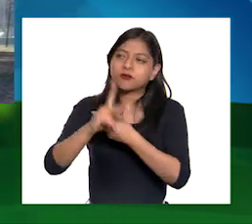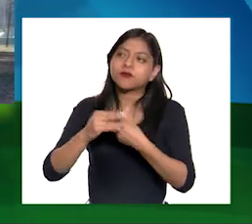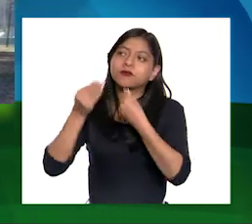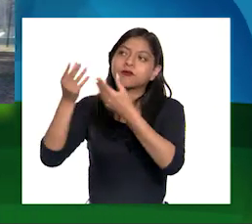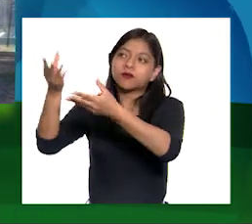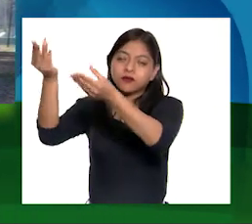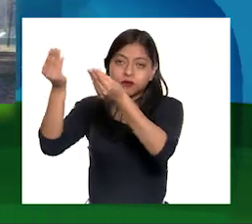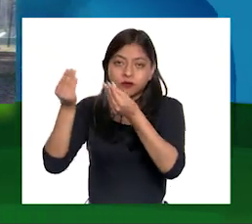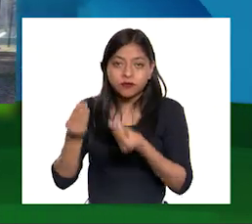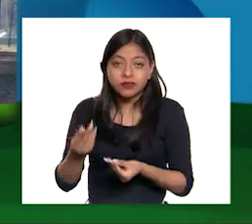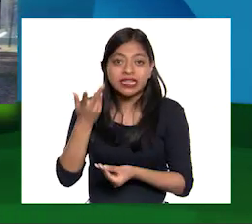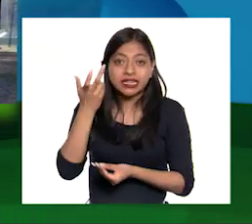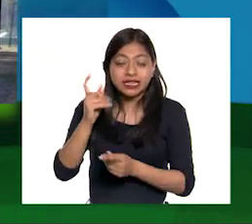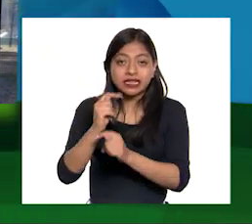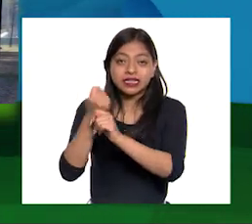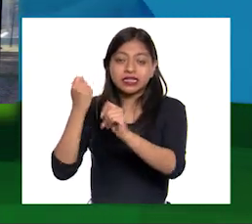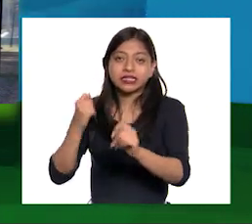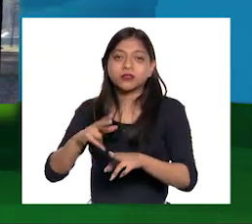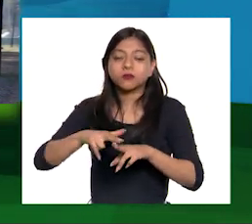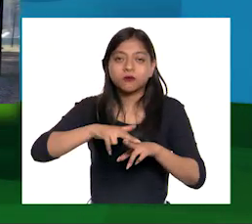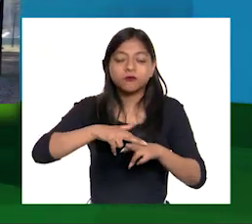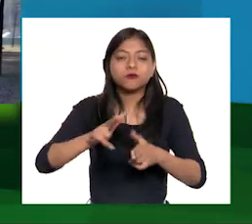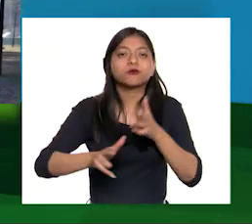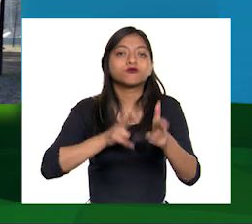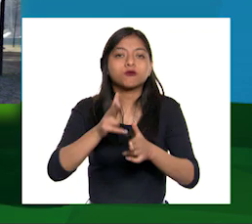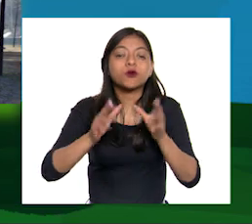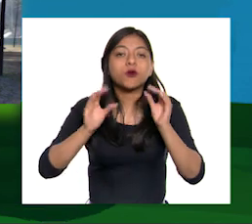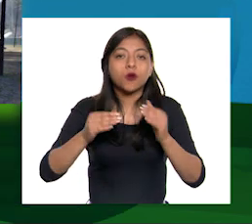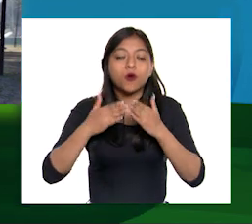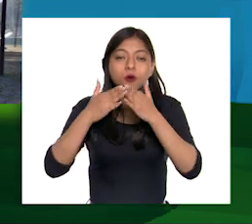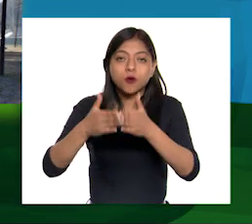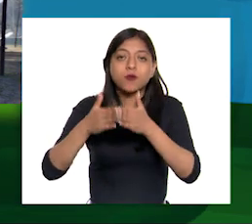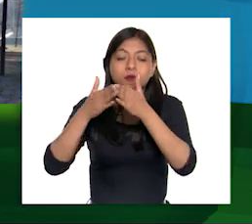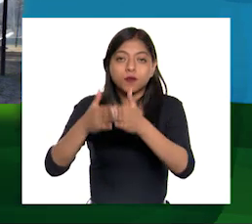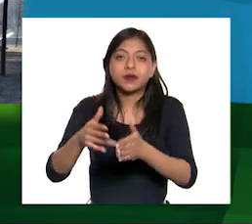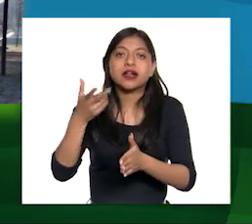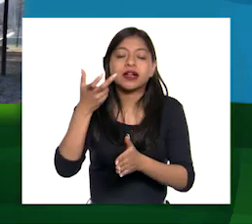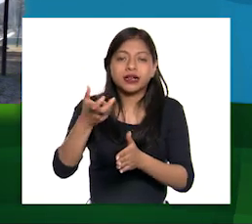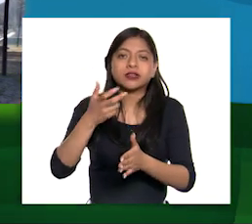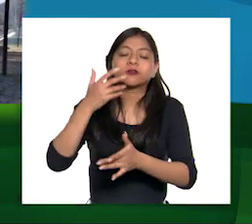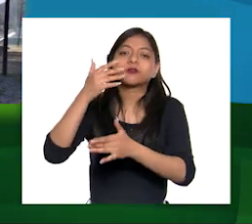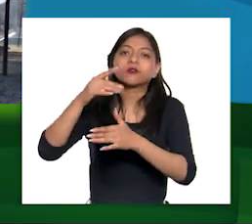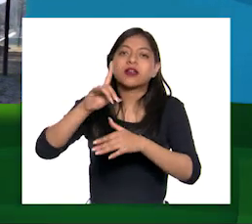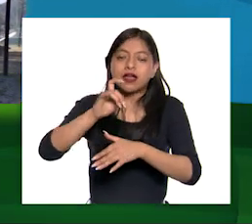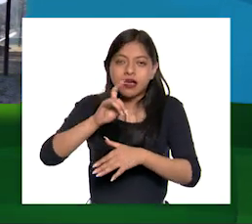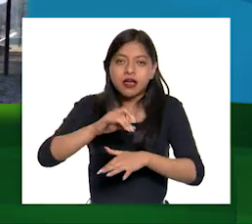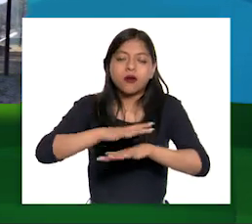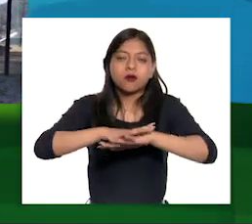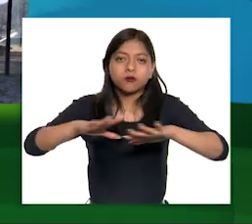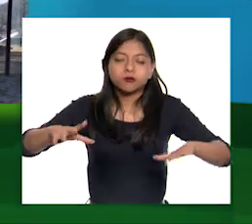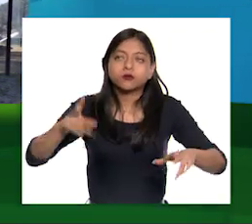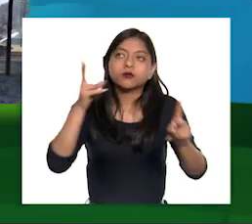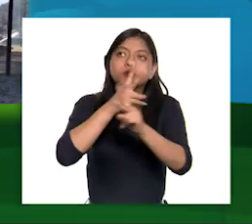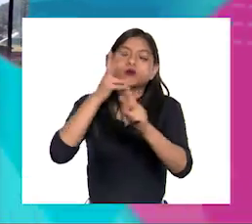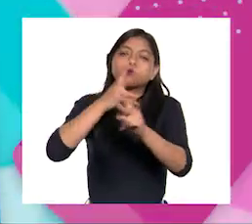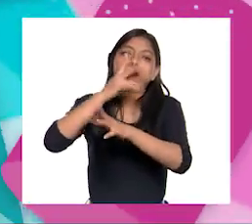los transportes que se usan como trenes o barcos Contaminan el agua, suelo y aire